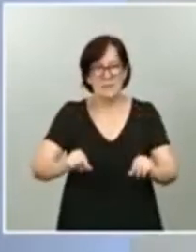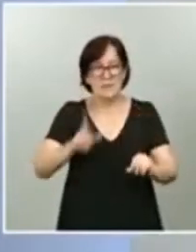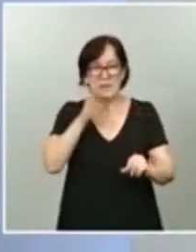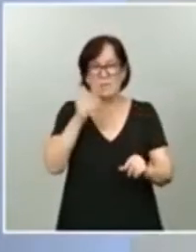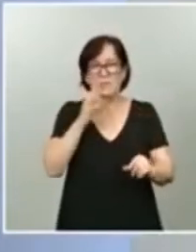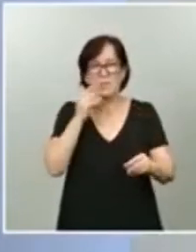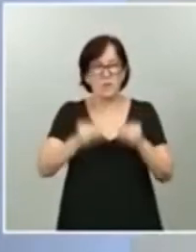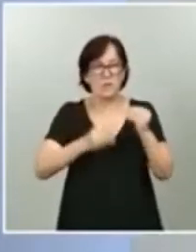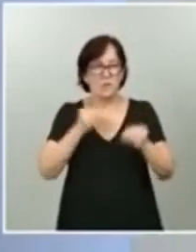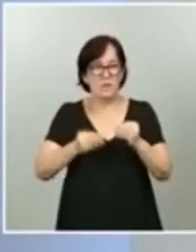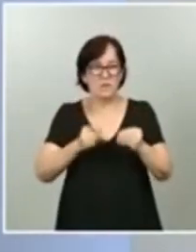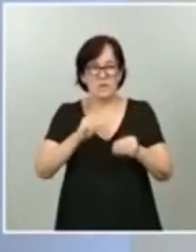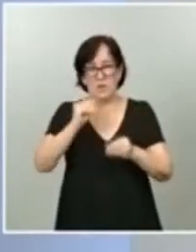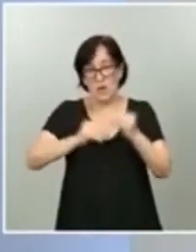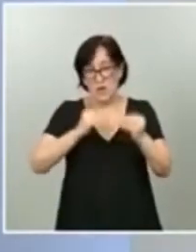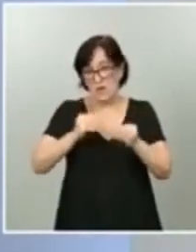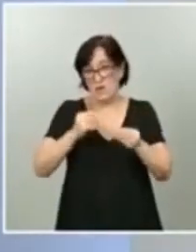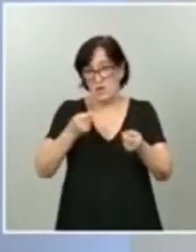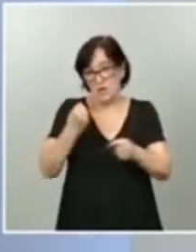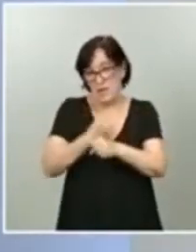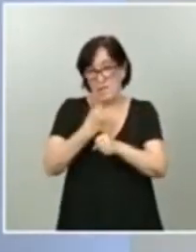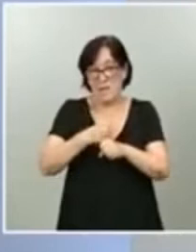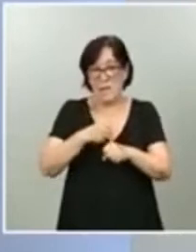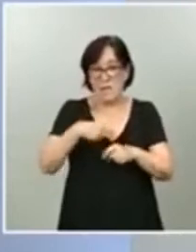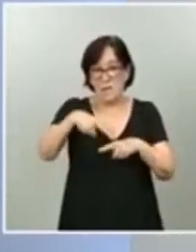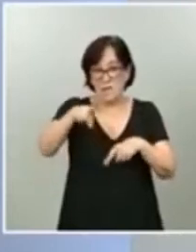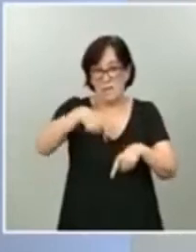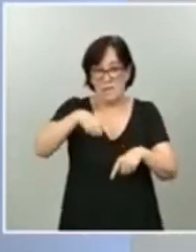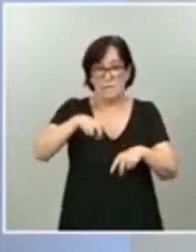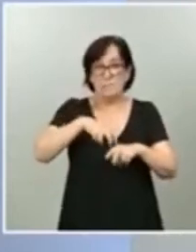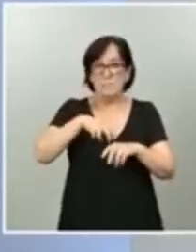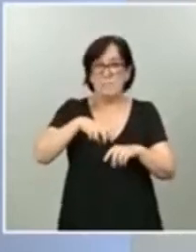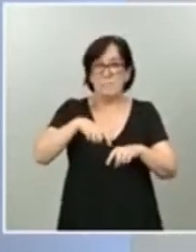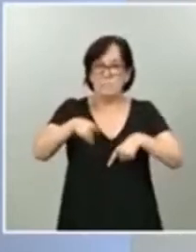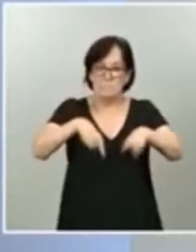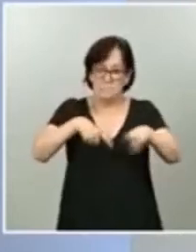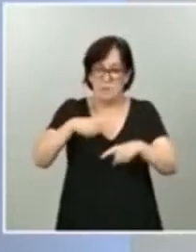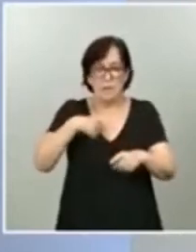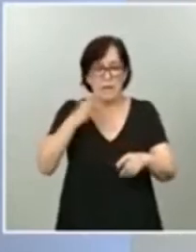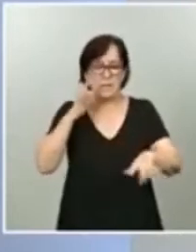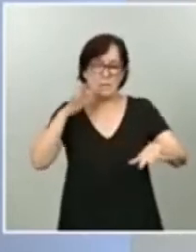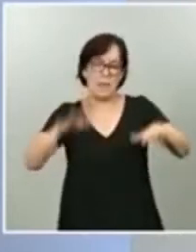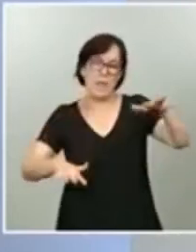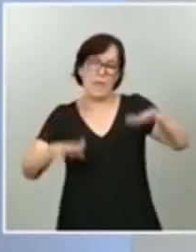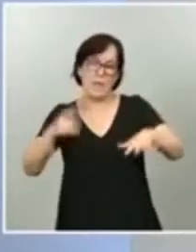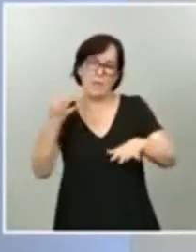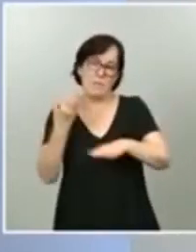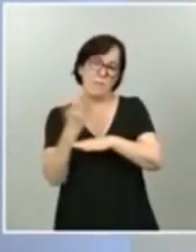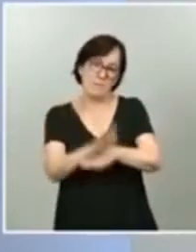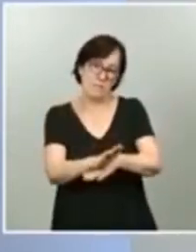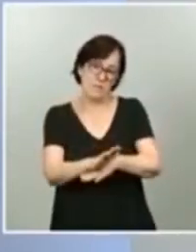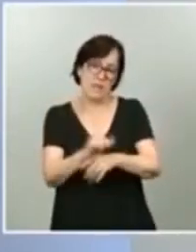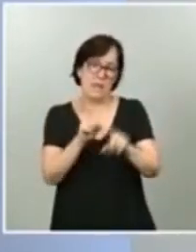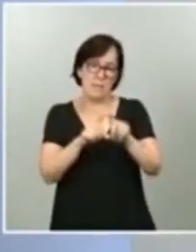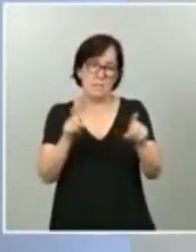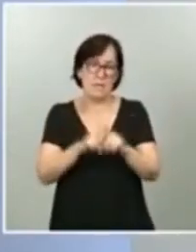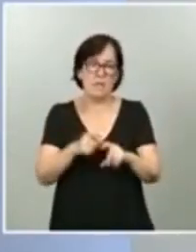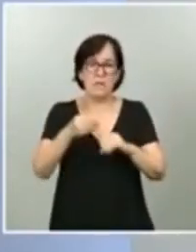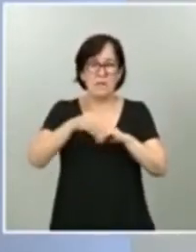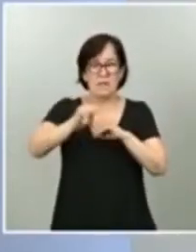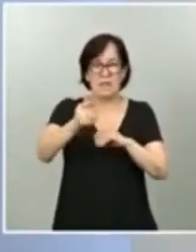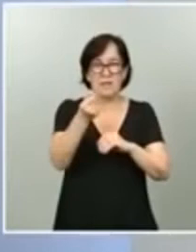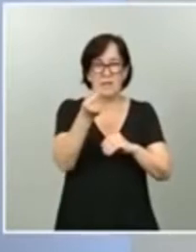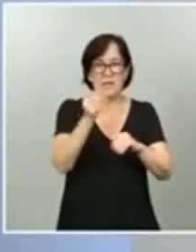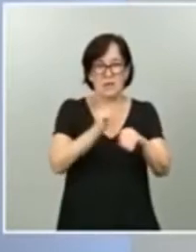no efectuadas. Por lo tanto, aquí hay una posibilidad de reequilibrio que deben presentar las empresas. El importe de ayudas que se